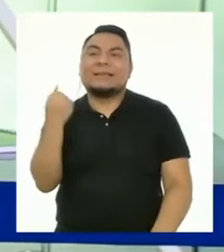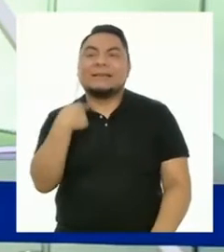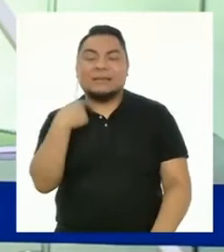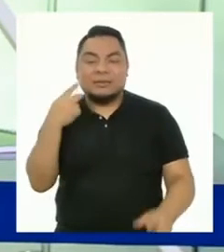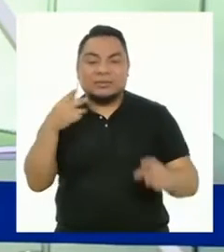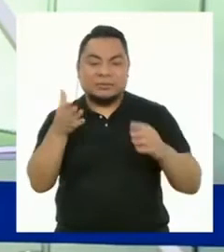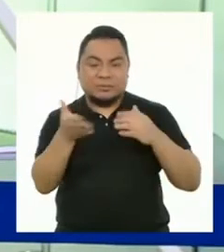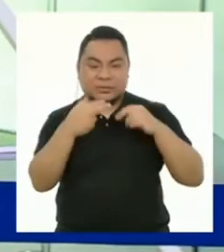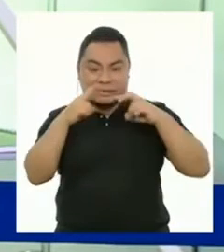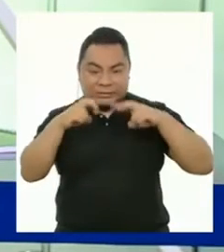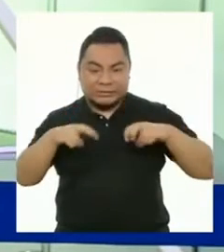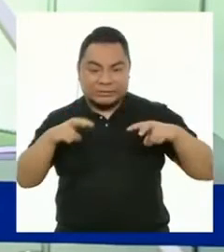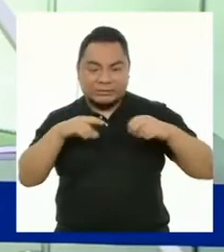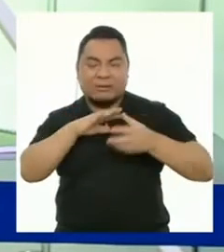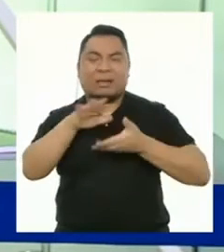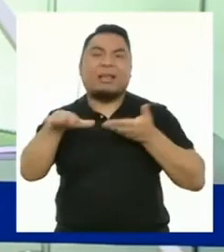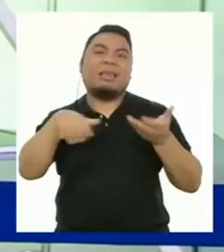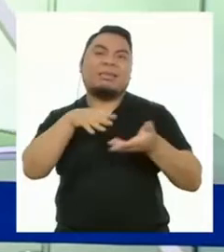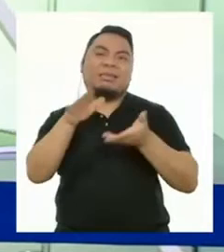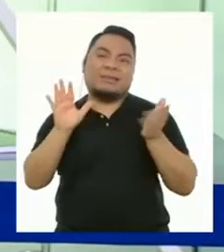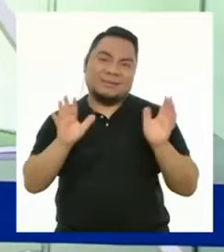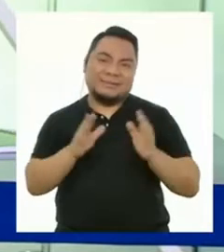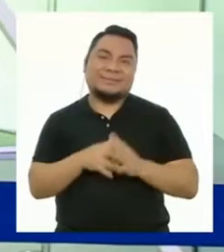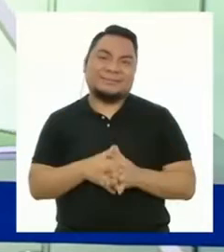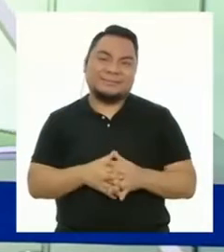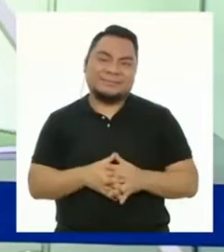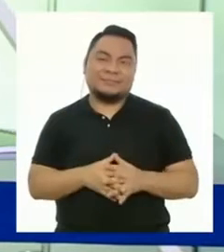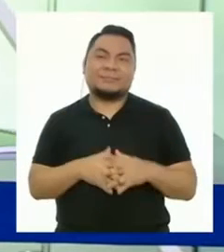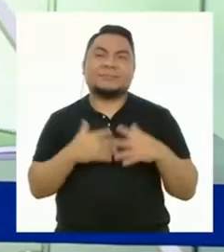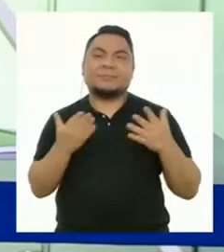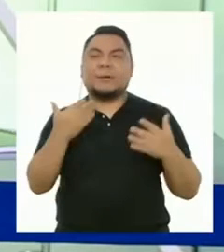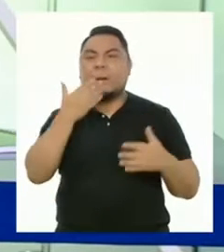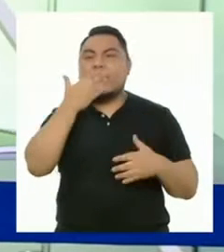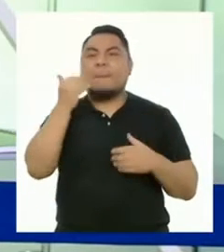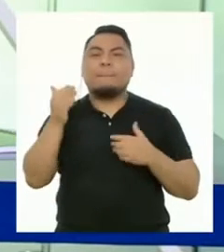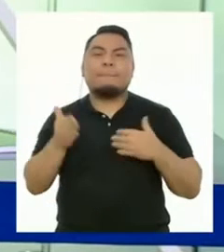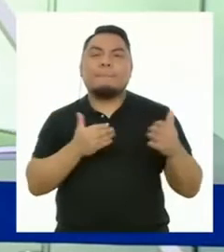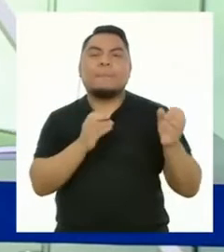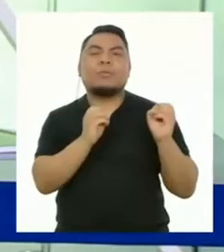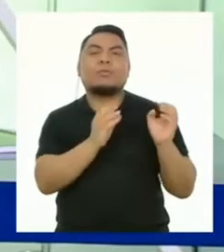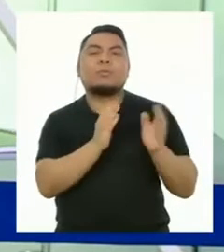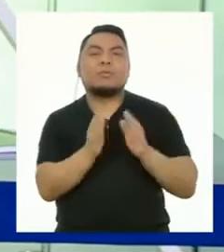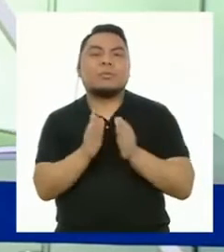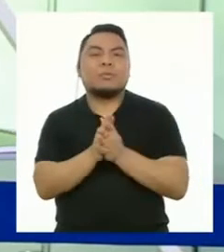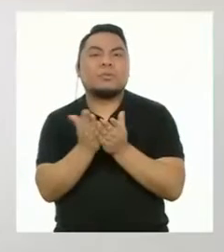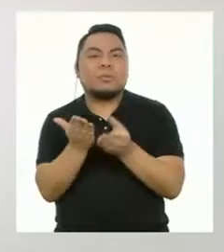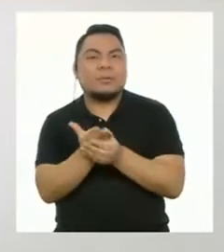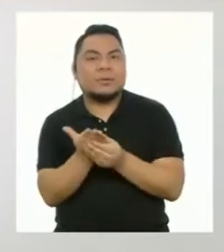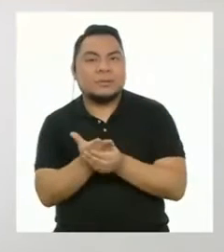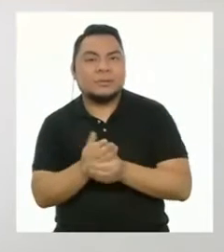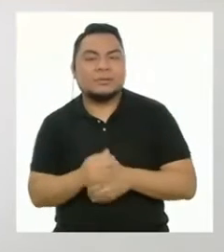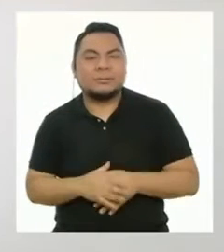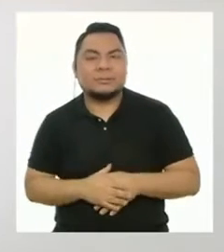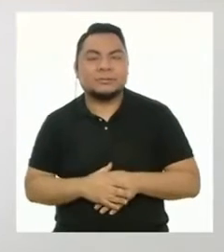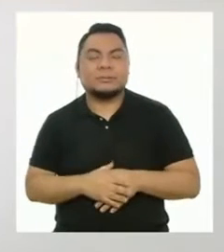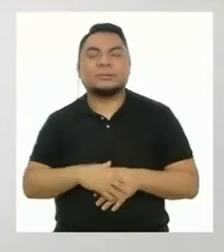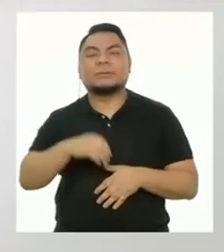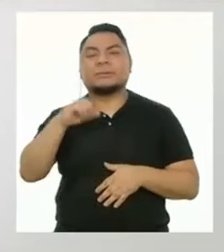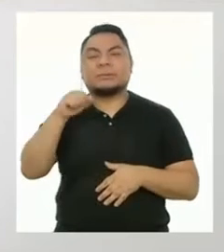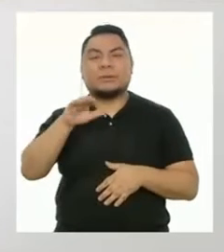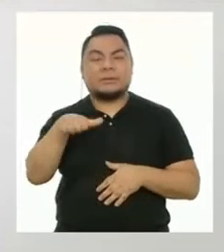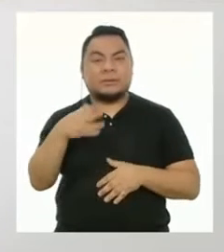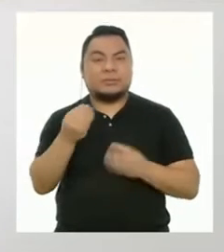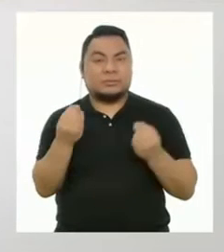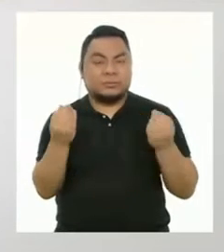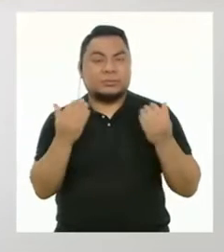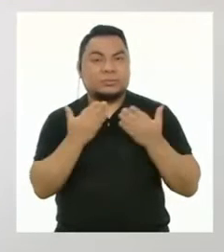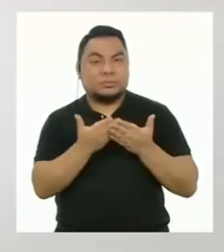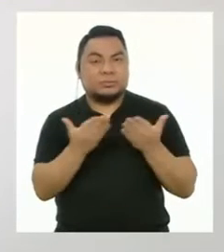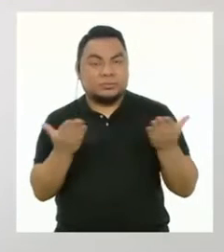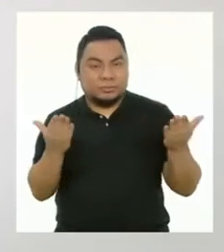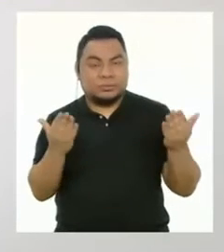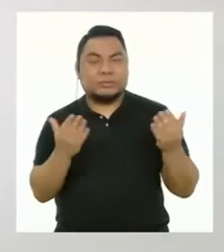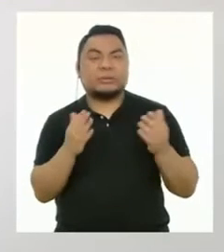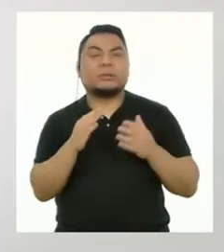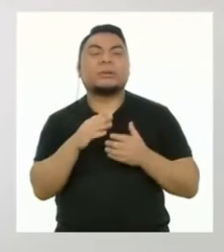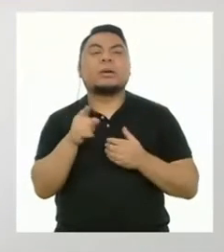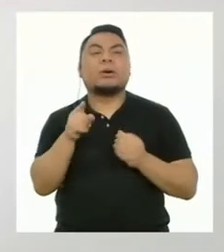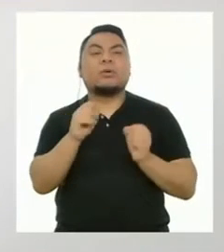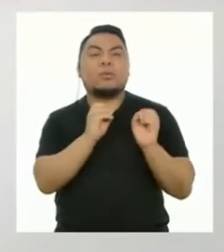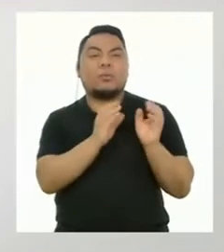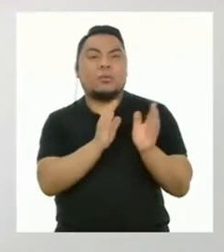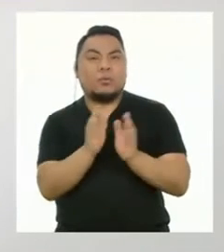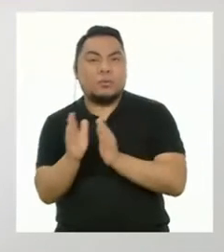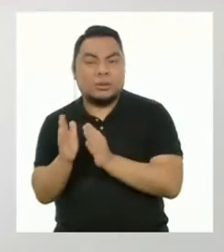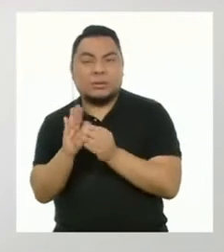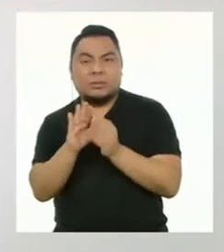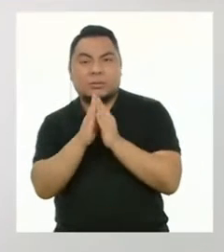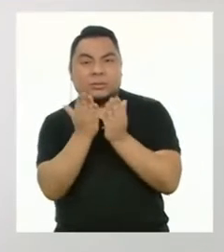es que me puse a revisar todo y lo desordené. ¿Cuál es la mejor manera de organizar un portafolio? Existen muchas maneras de organizar un portafolio.